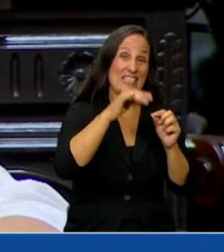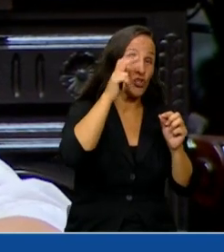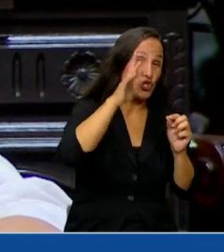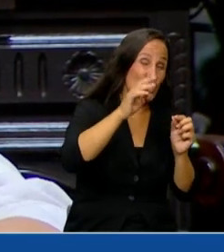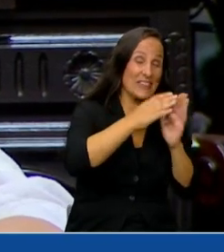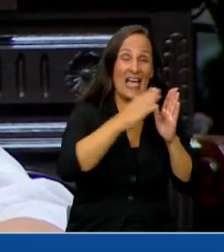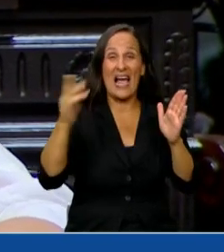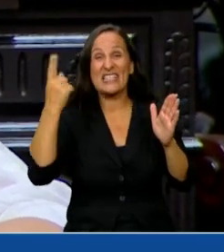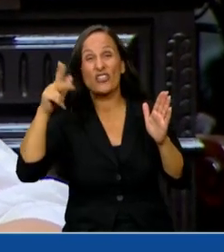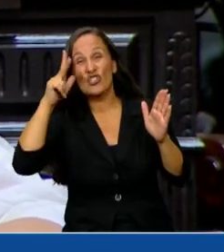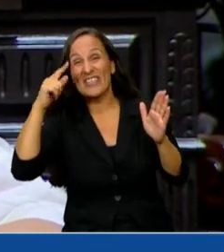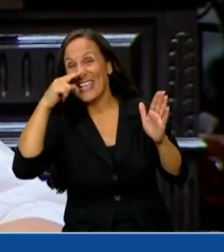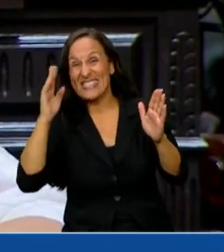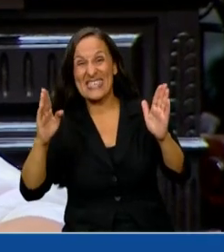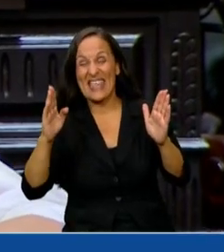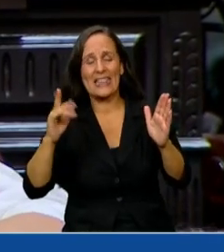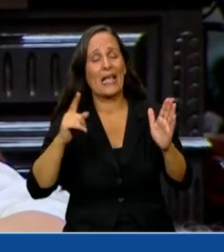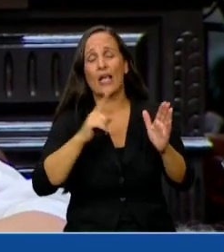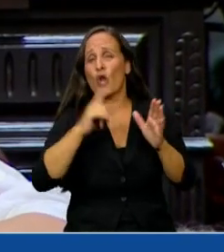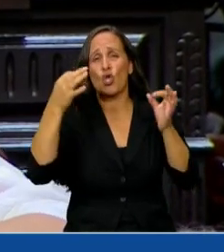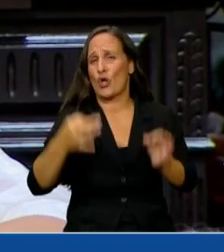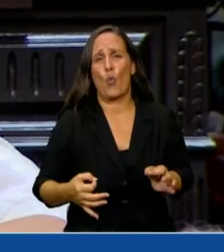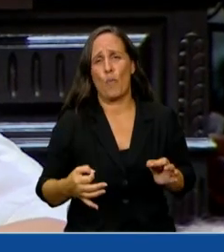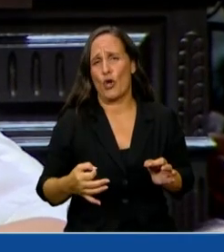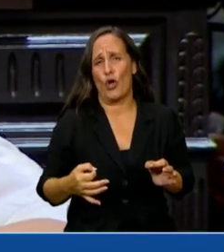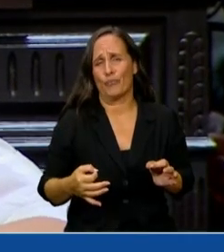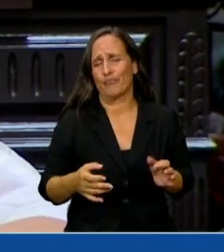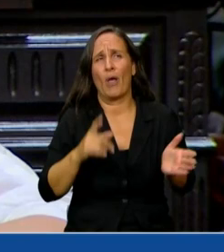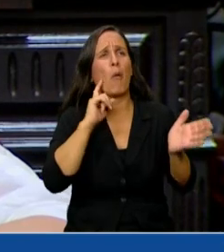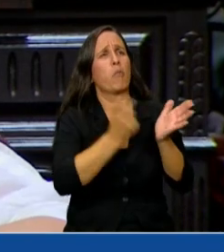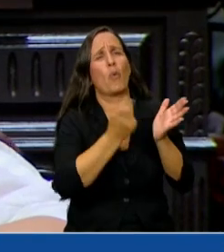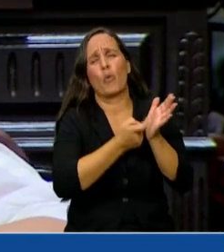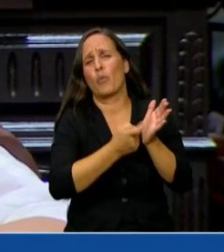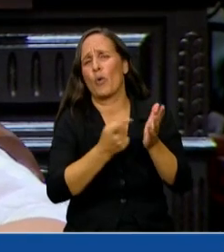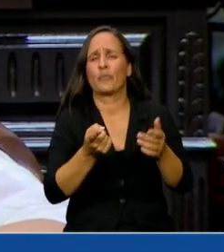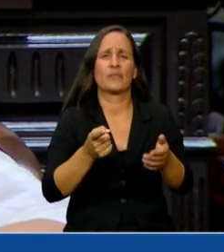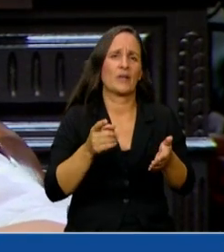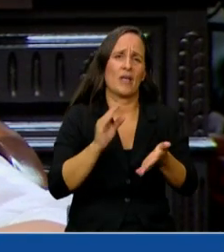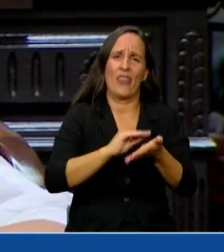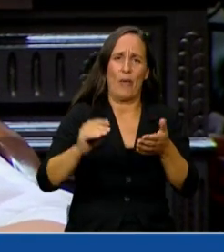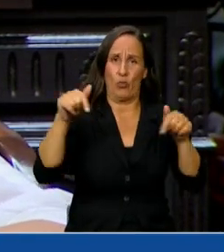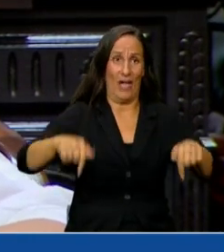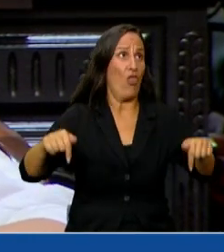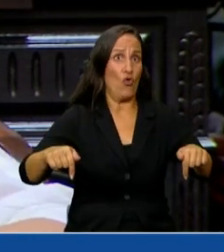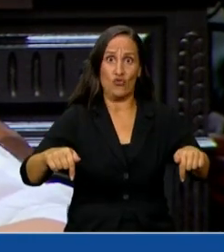187, ha sido incumplido de todas maneras por un diputado de esta casa.